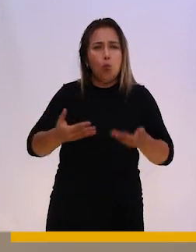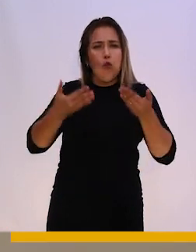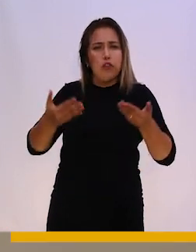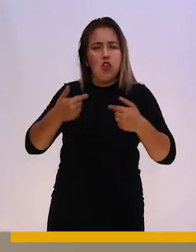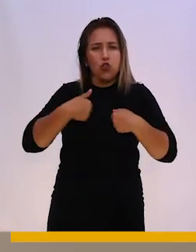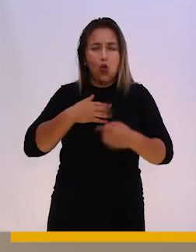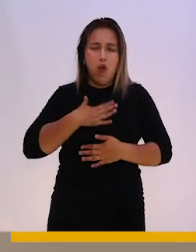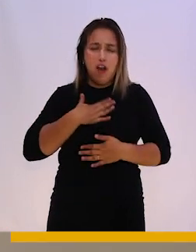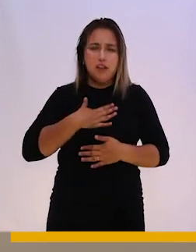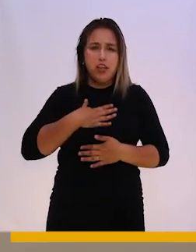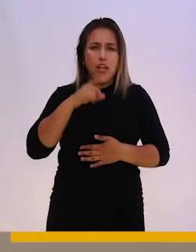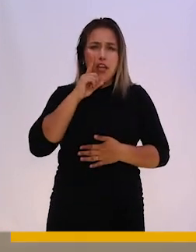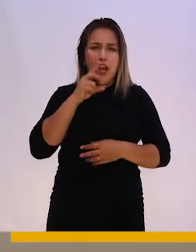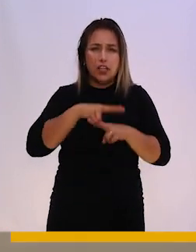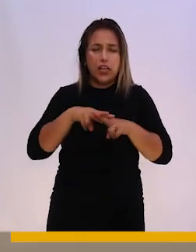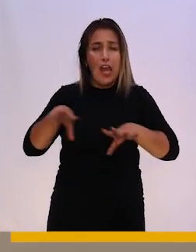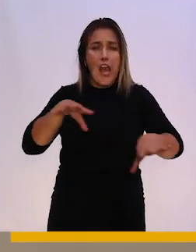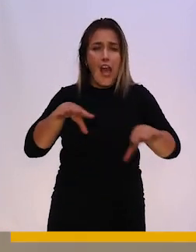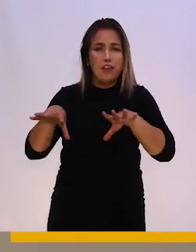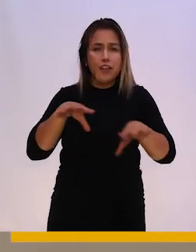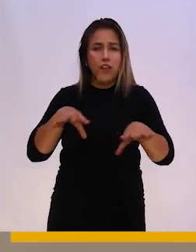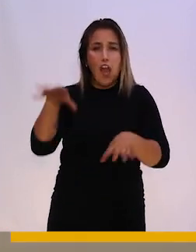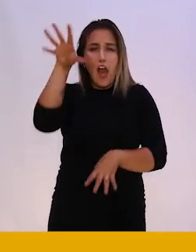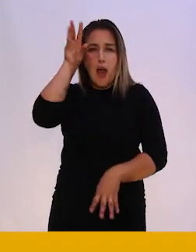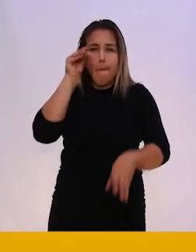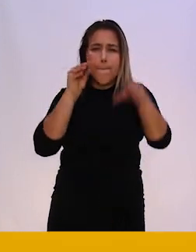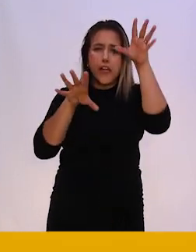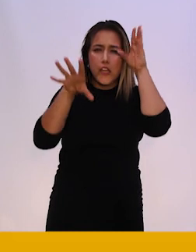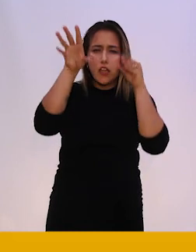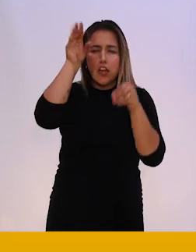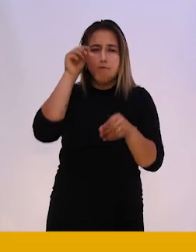nuevas. intentar el conocer, el descubrir y explorar.